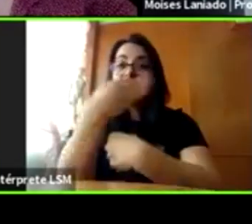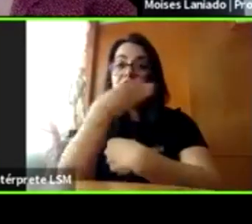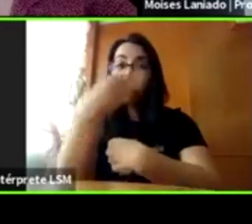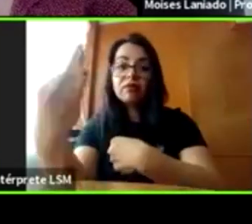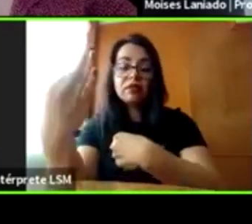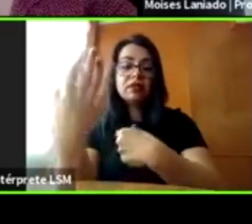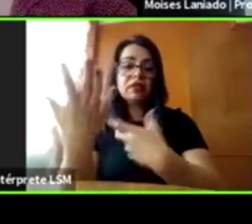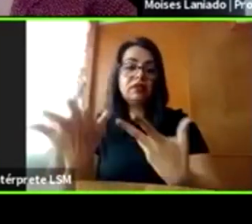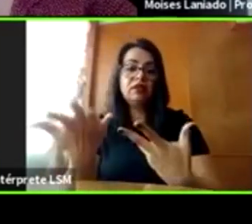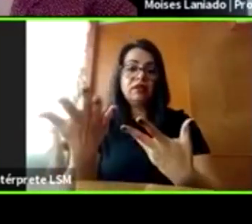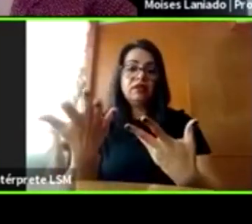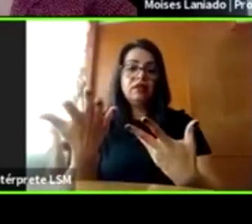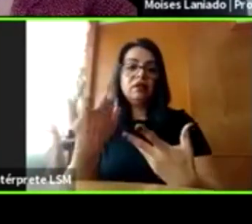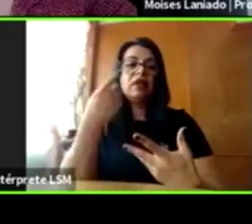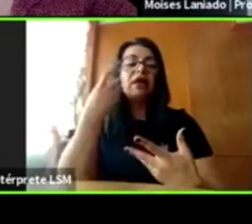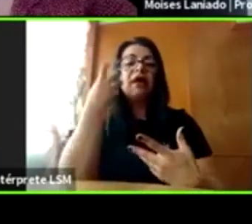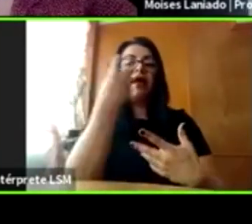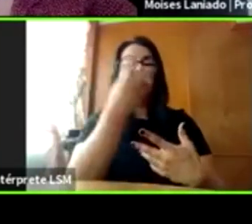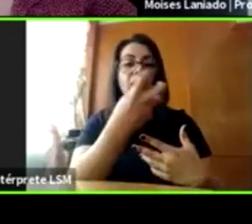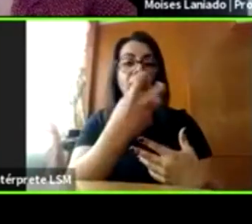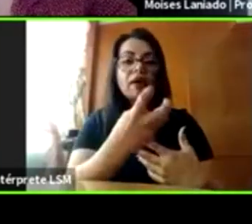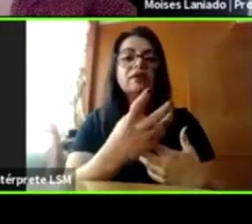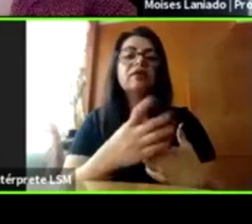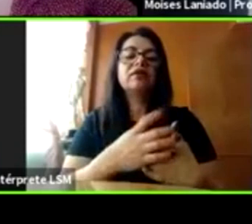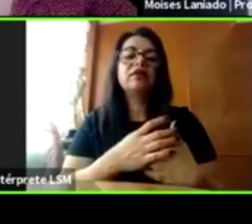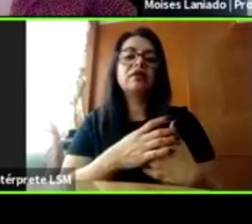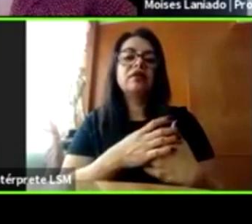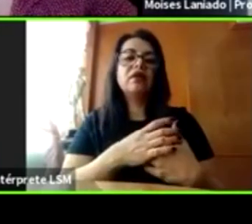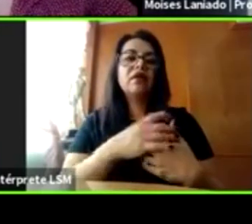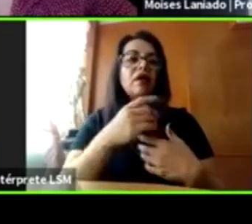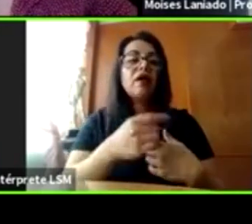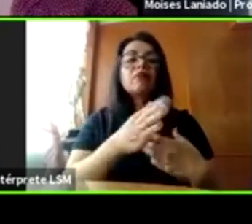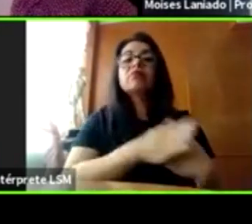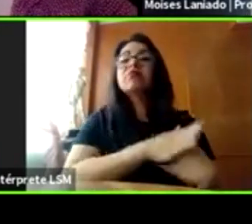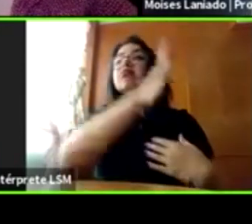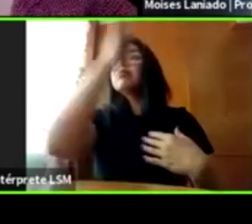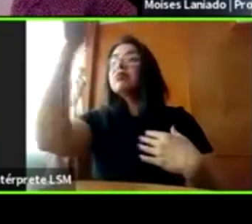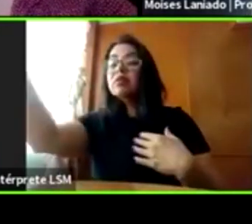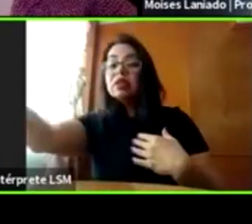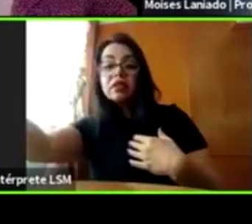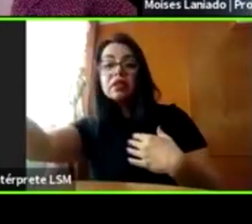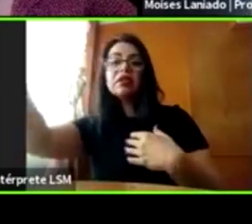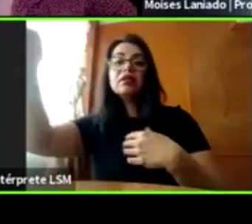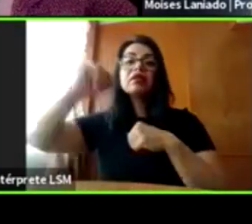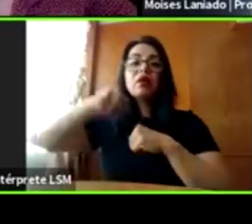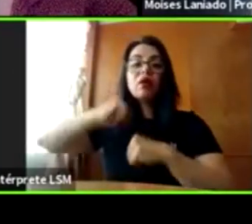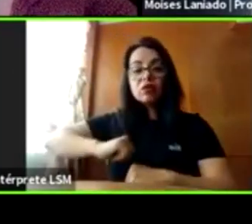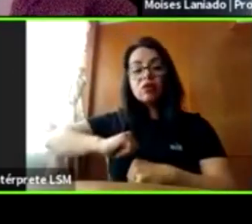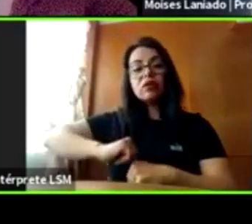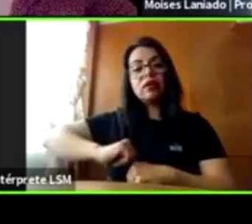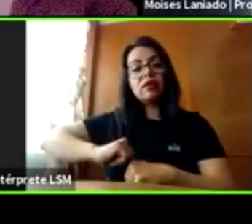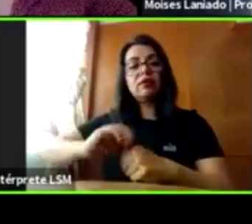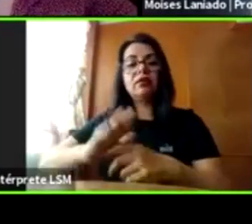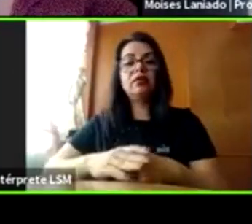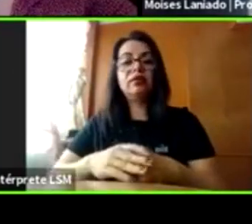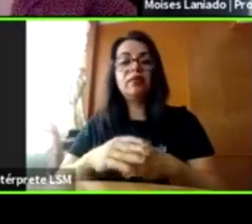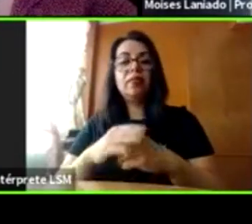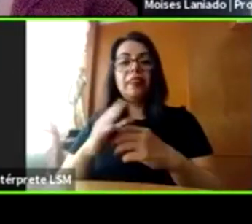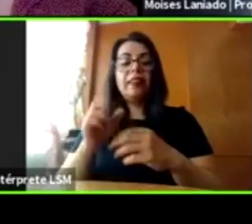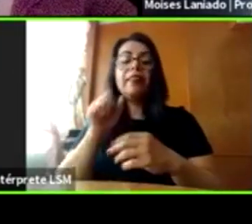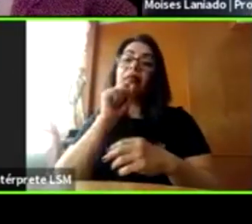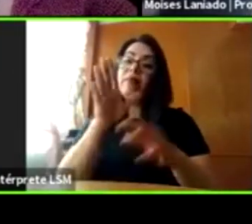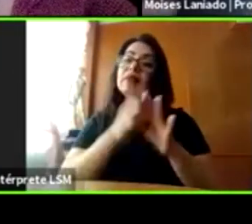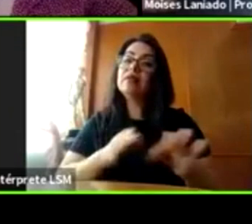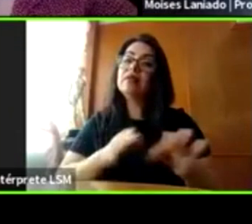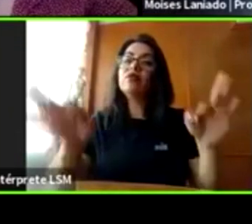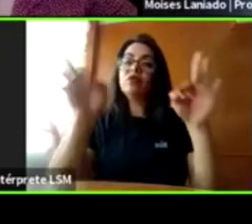reporte, sino que se va a hacer en caso de reporte. Acudir a las autoridades, etcétera, etcétera. Y muy importante es el monitoreo. Es